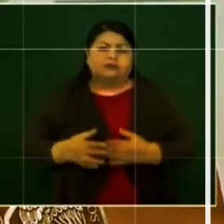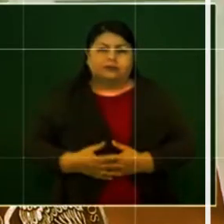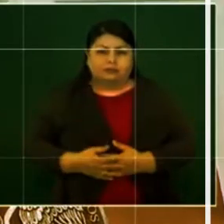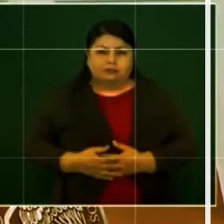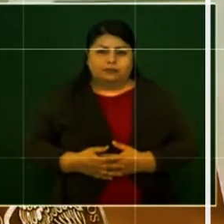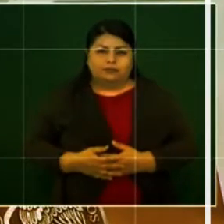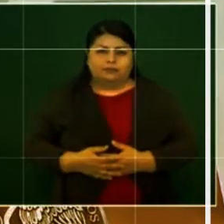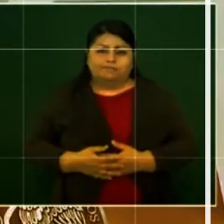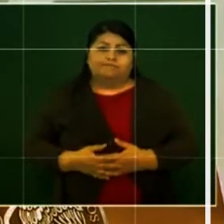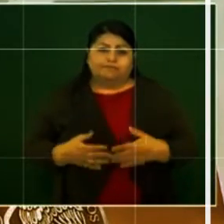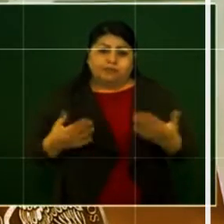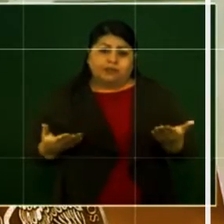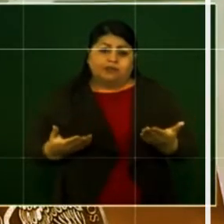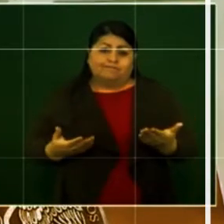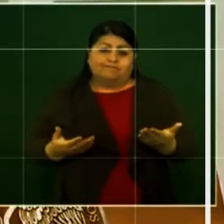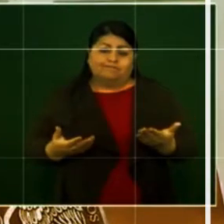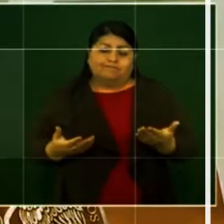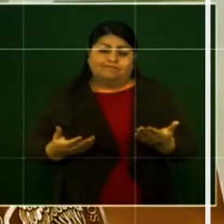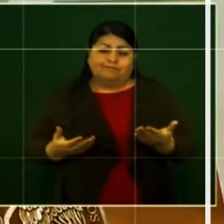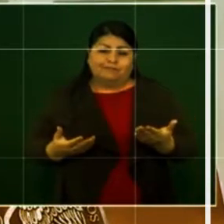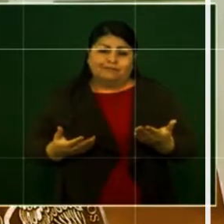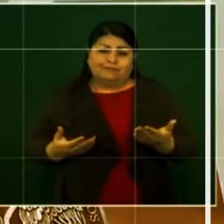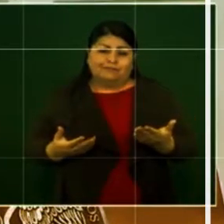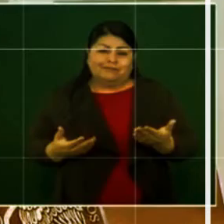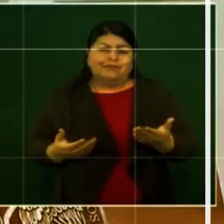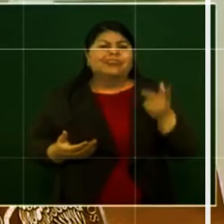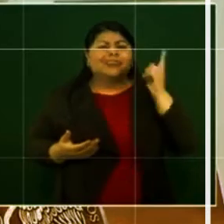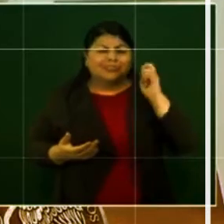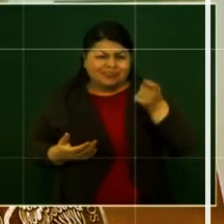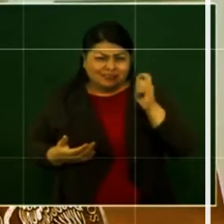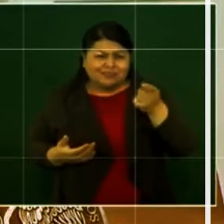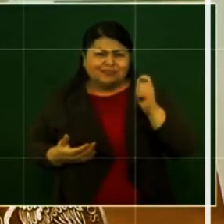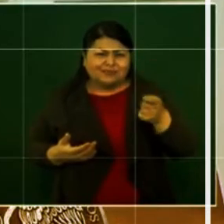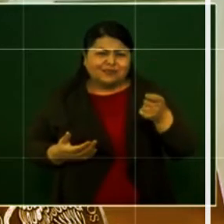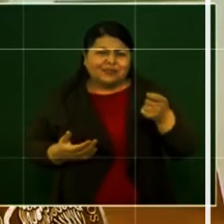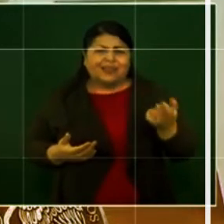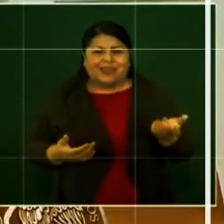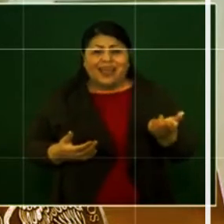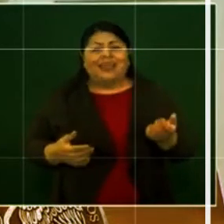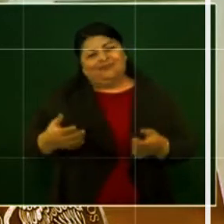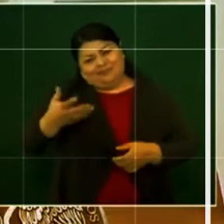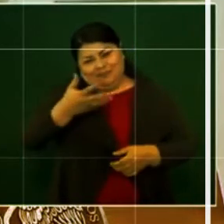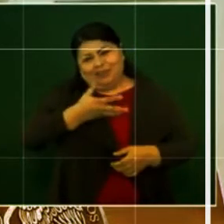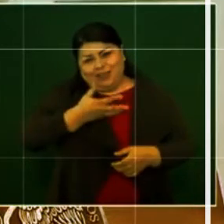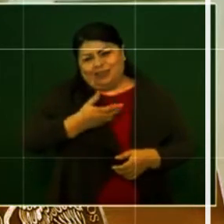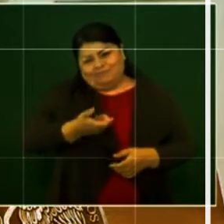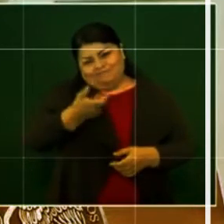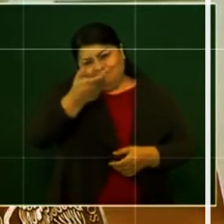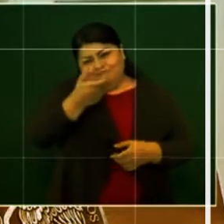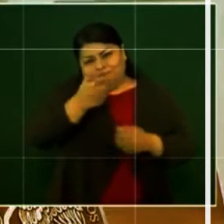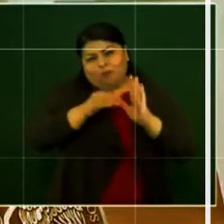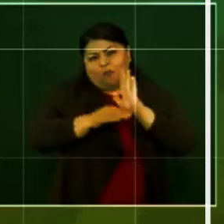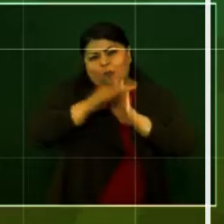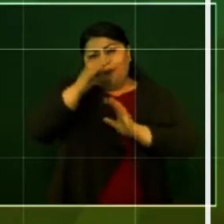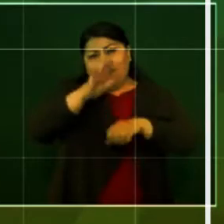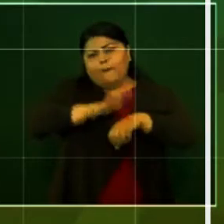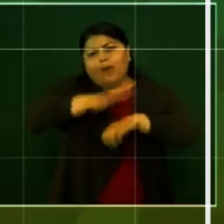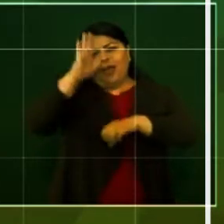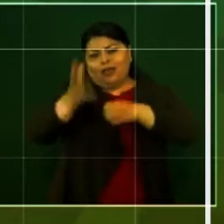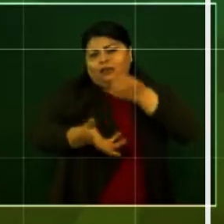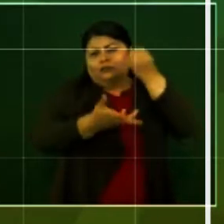de modo que sí van a tener más recursos, no van a